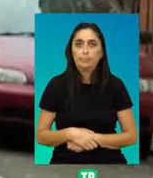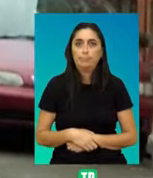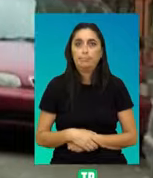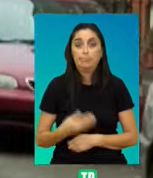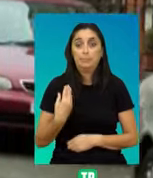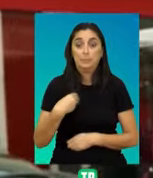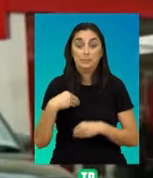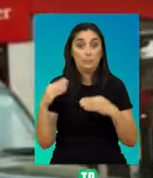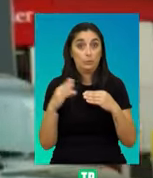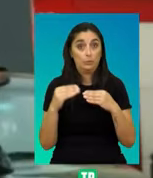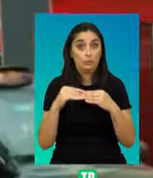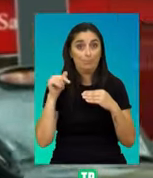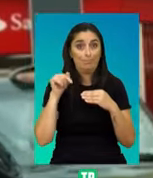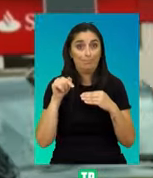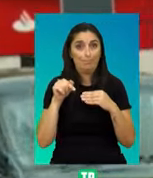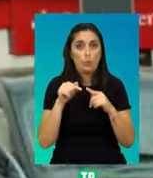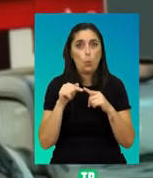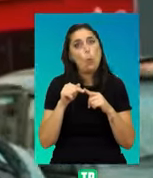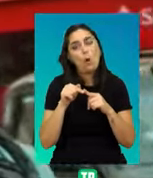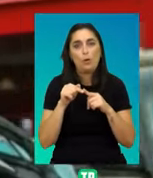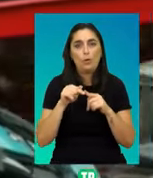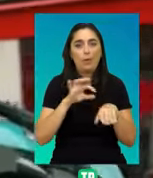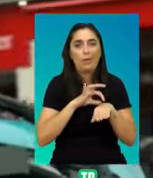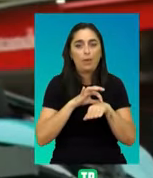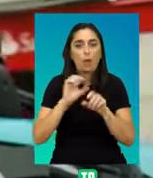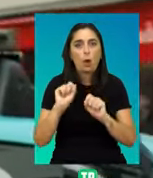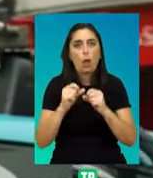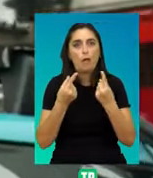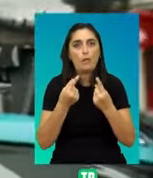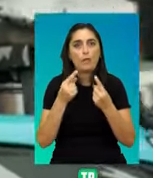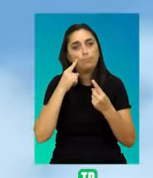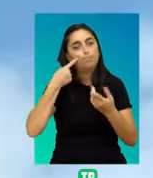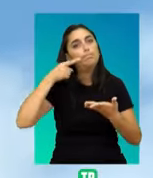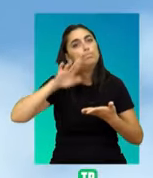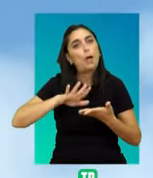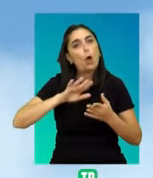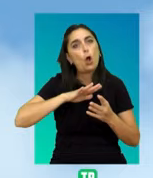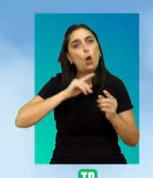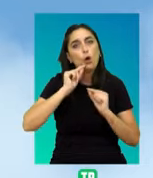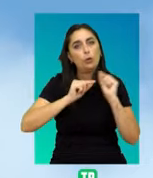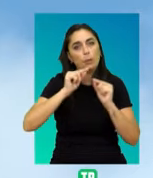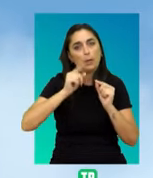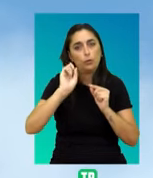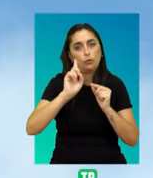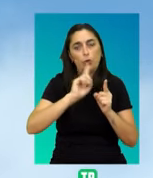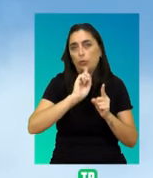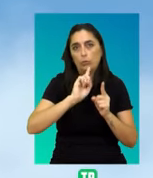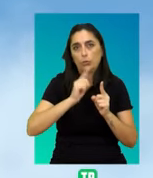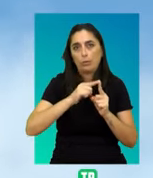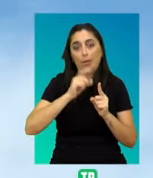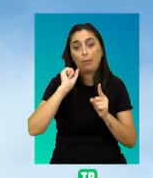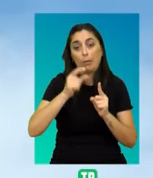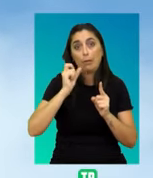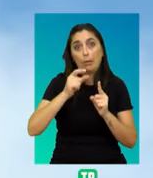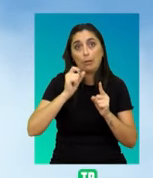Estas prácticas no solo desafían los guiones oficiales de detección de la contaminación, sino que también rehacen las formas